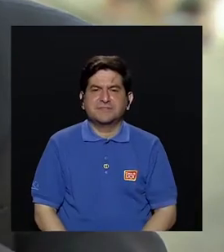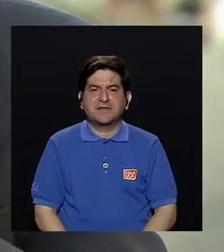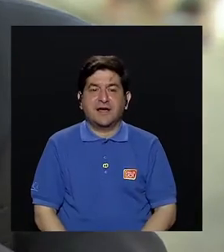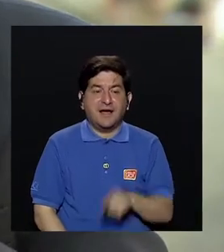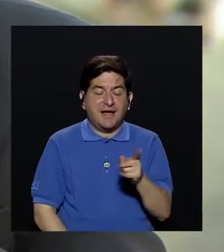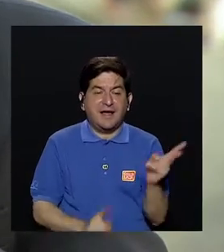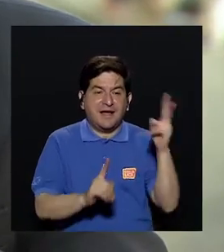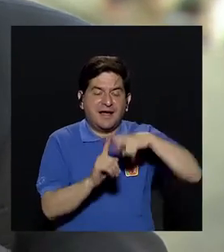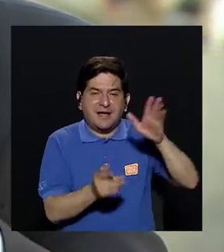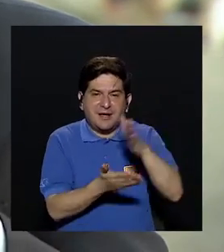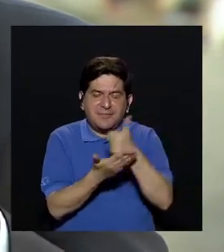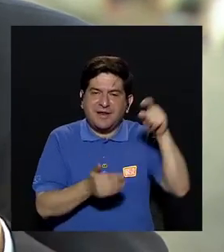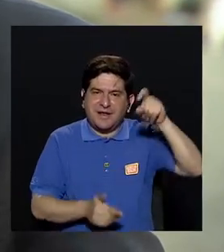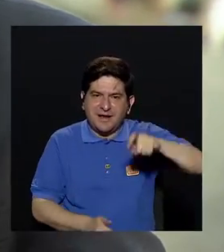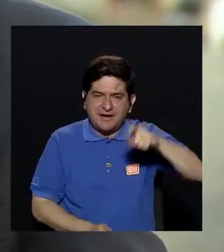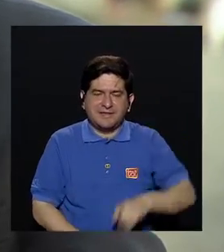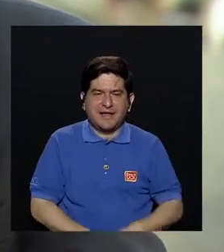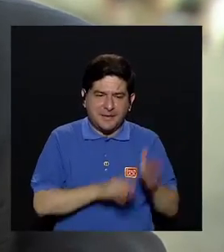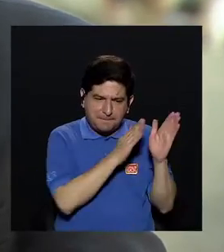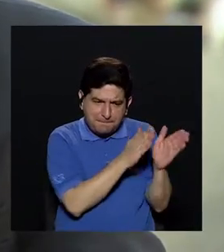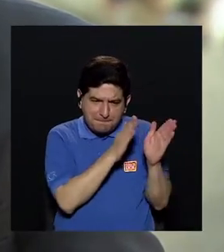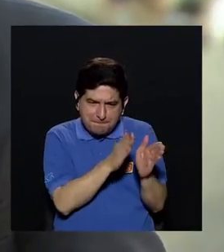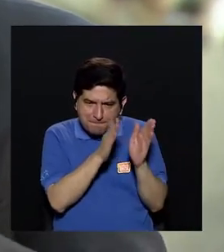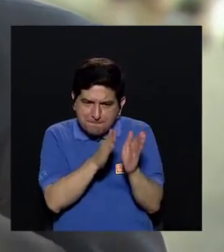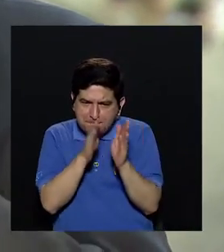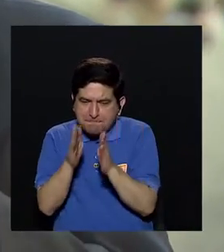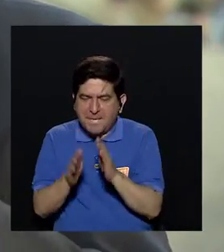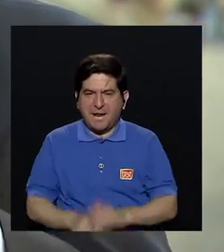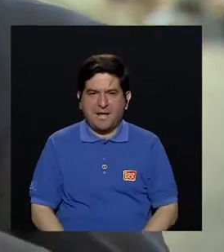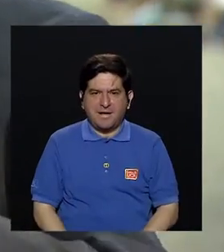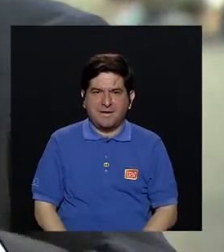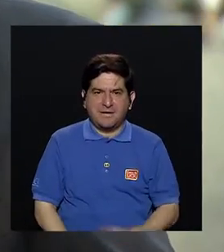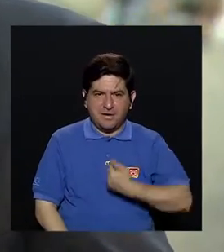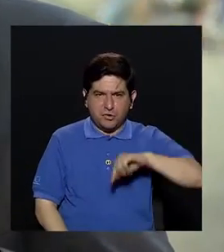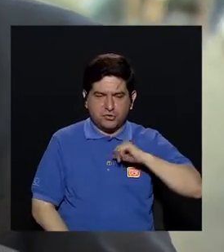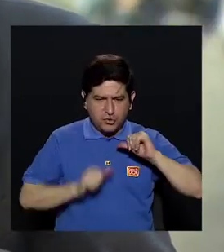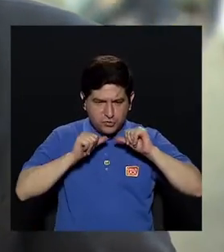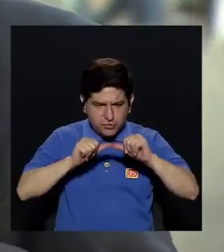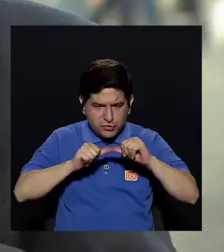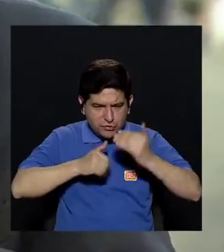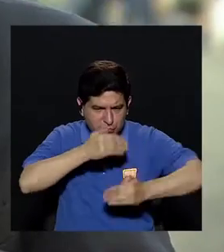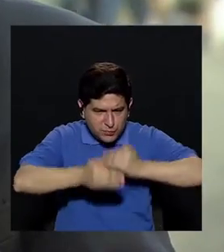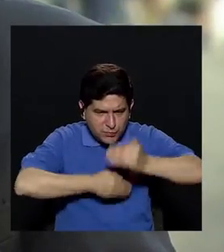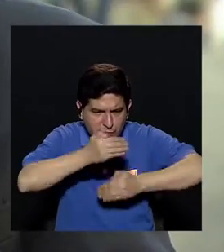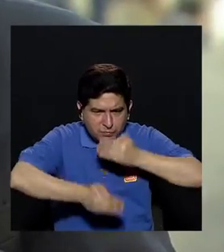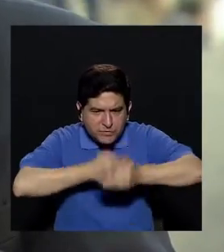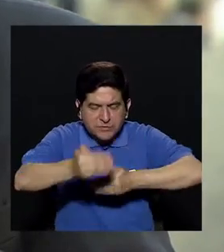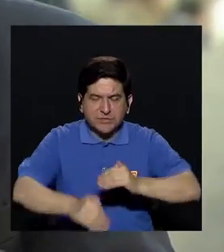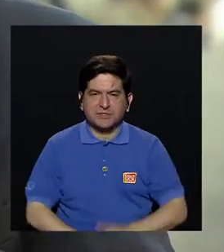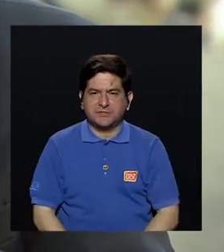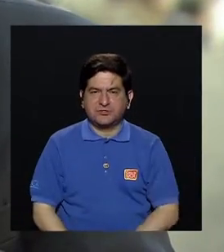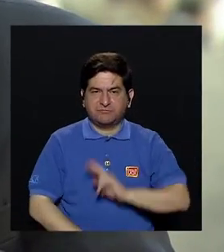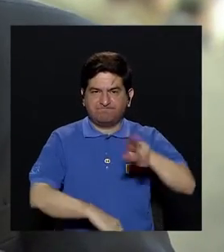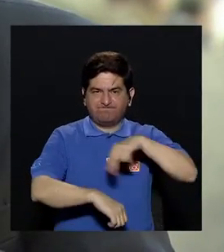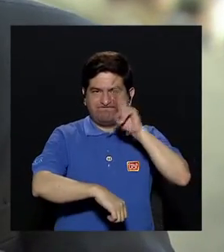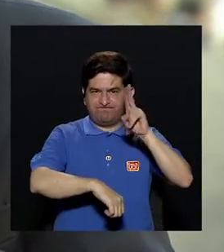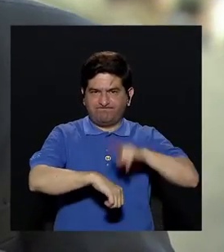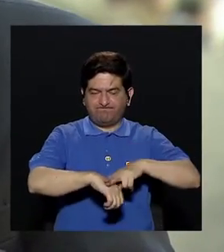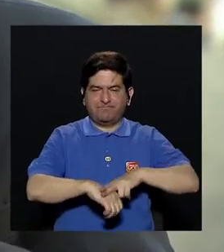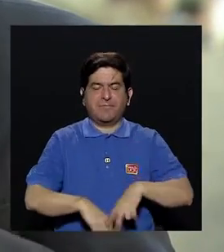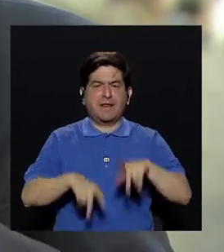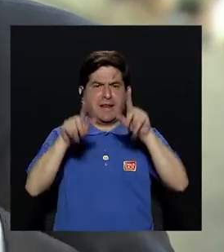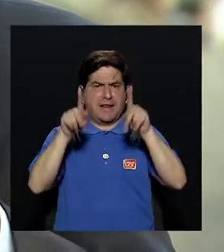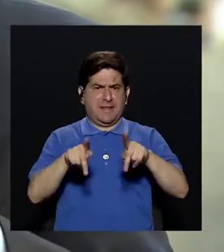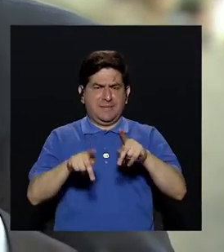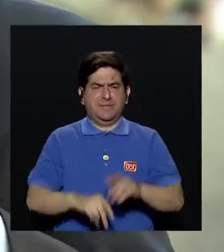para ejecutar algo necesitamos hacer un plan, necesitamos hacer una secuencia de acciones. De manera que es muy frecuente que